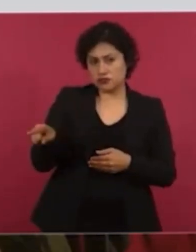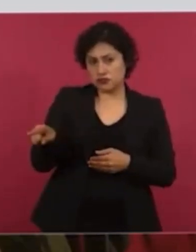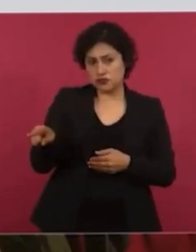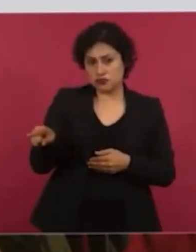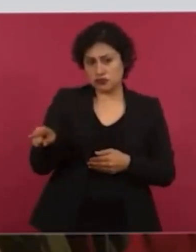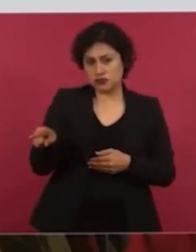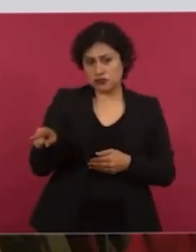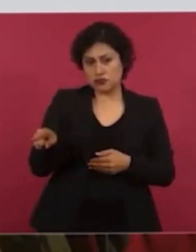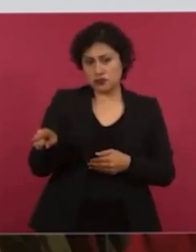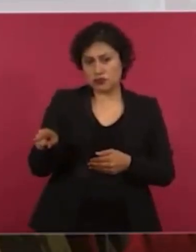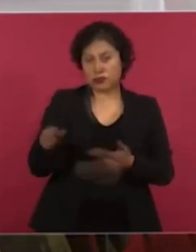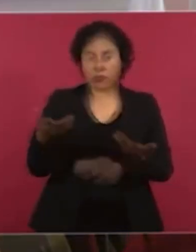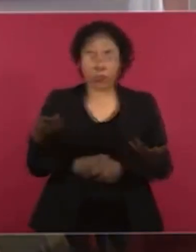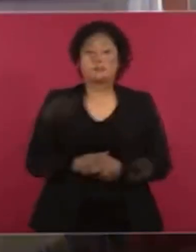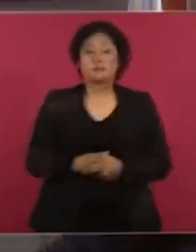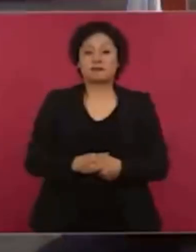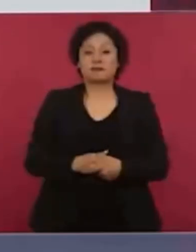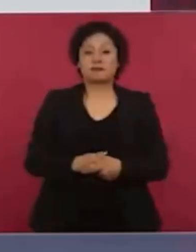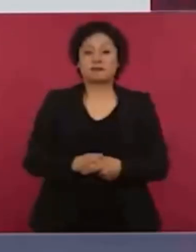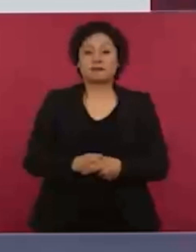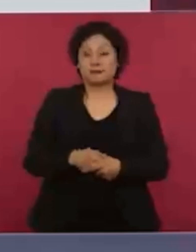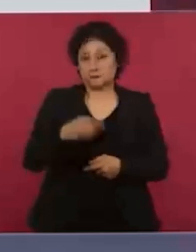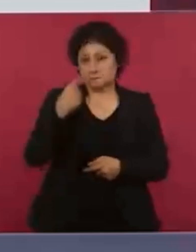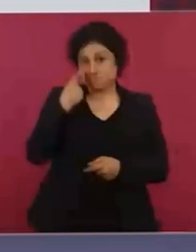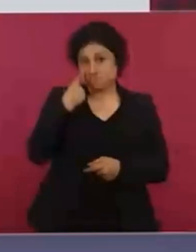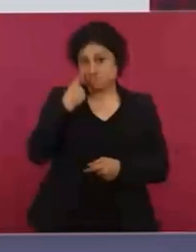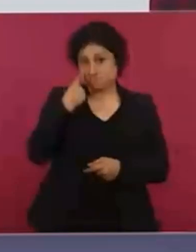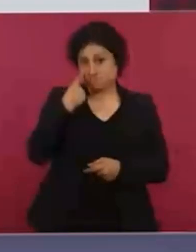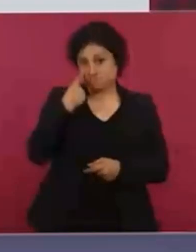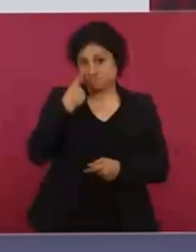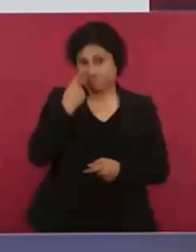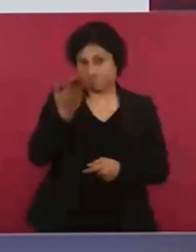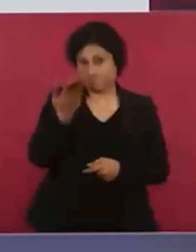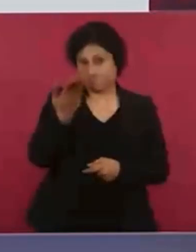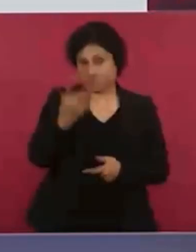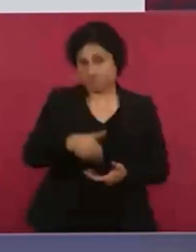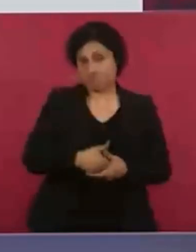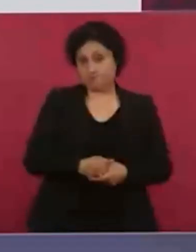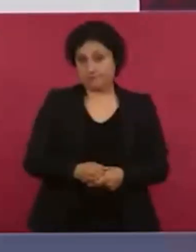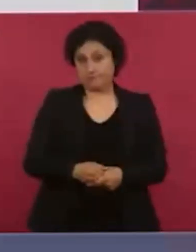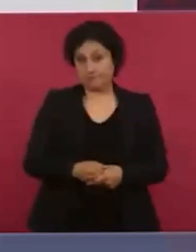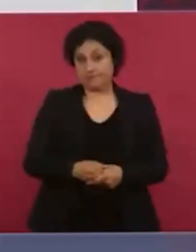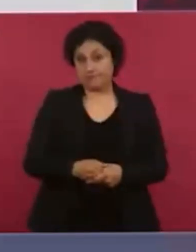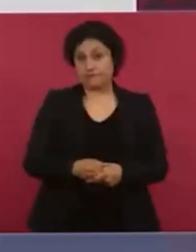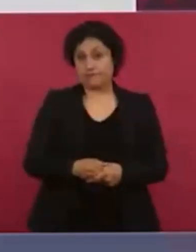¿Para qué me preguntas, eh? Miren, como cuántos votos de más, como quinientos mil.